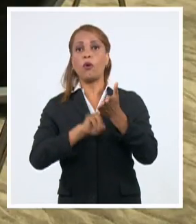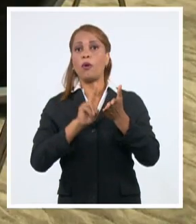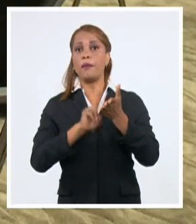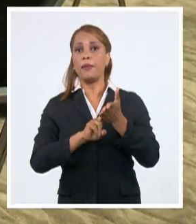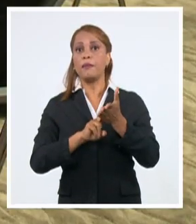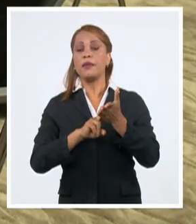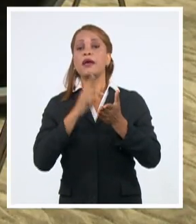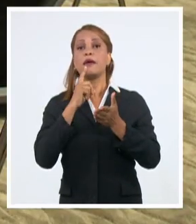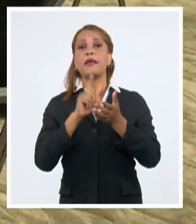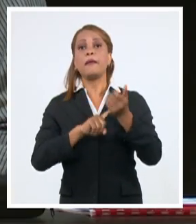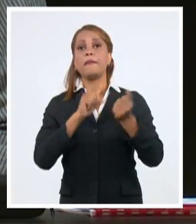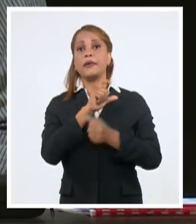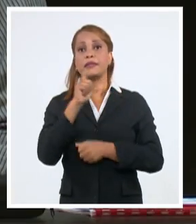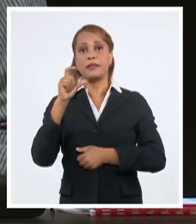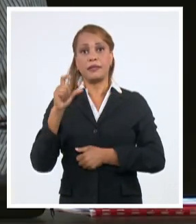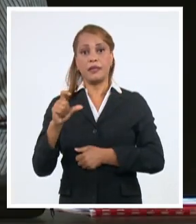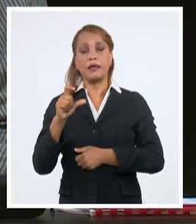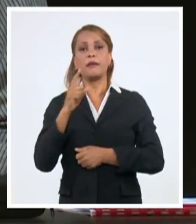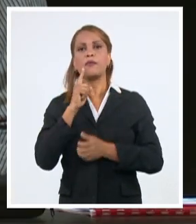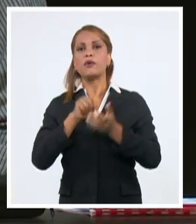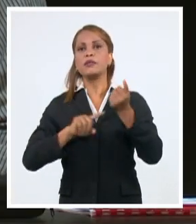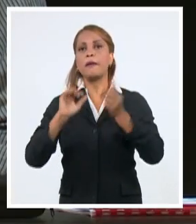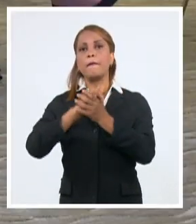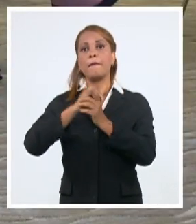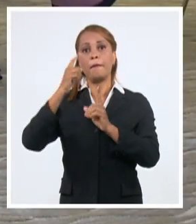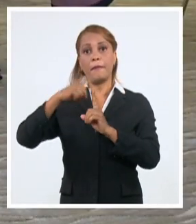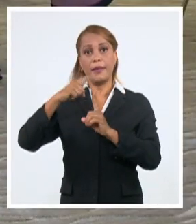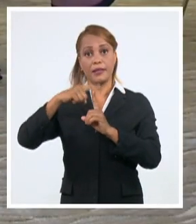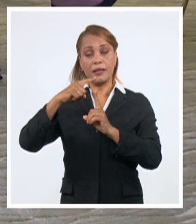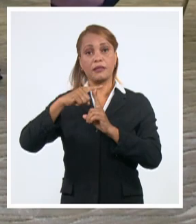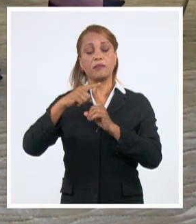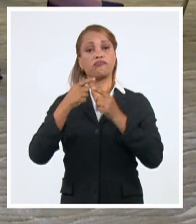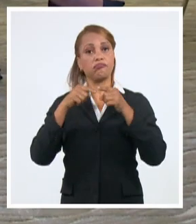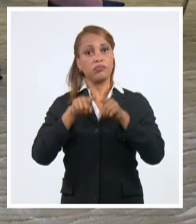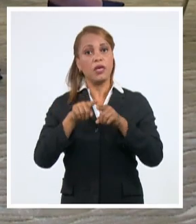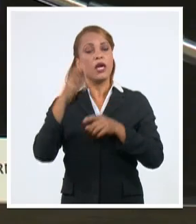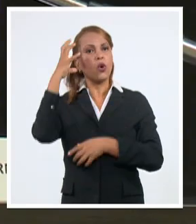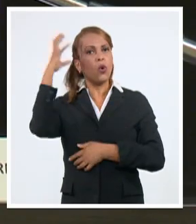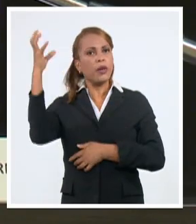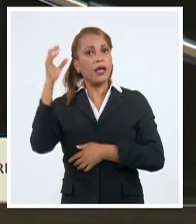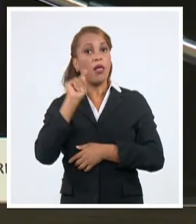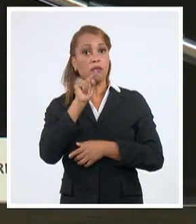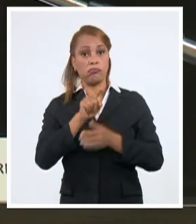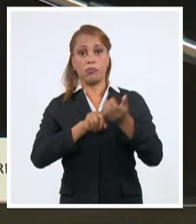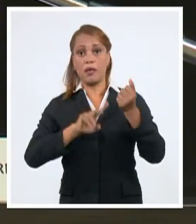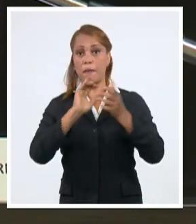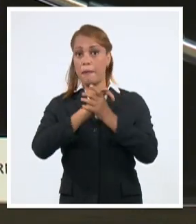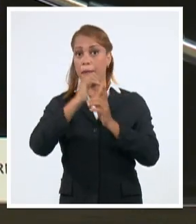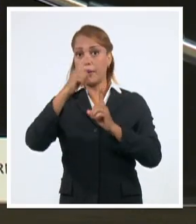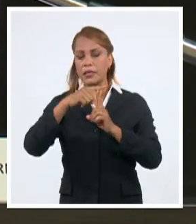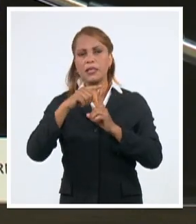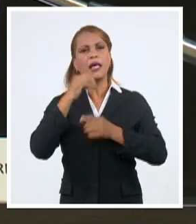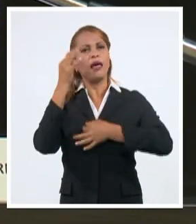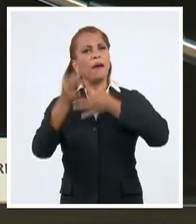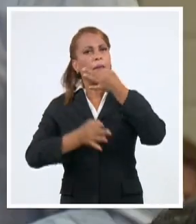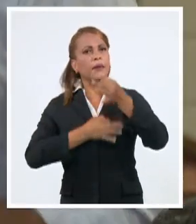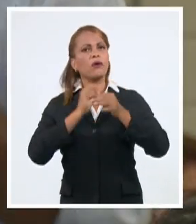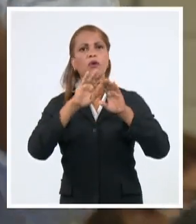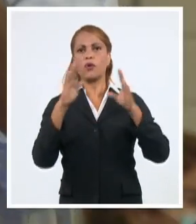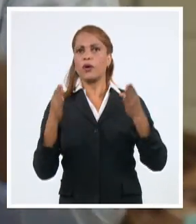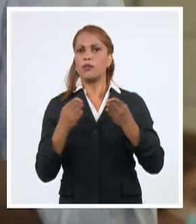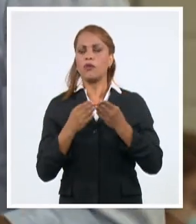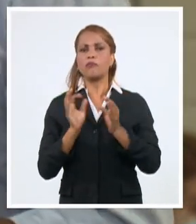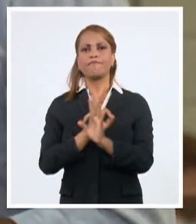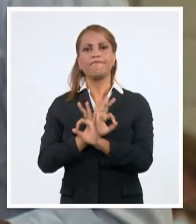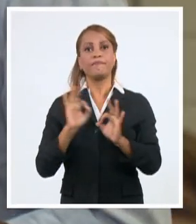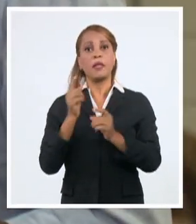Central y primer secretario del partido en Matanzas, Libán Izquierdo Alonso, y el gobernador Mario Sabines Lorenzo, insistió en consolidar la calidad como